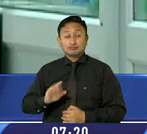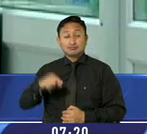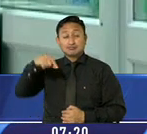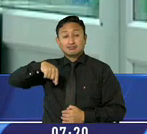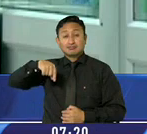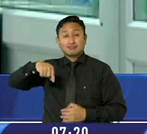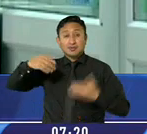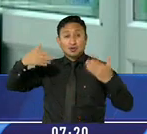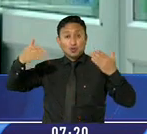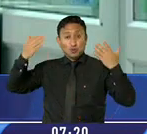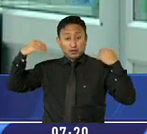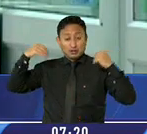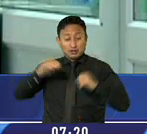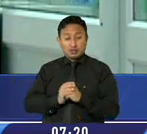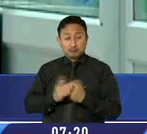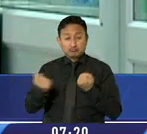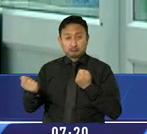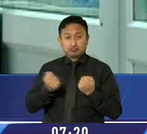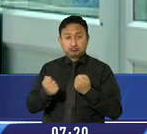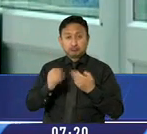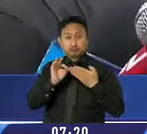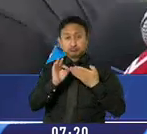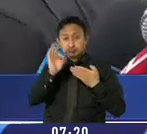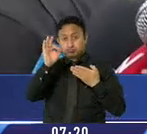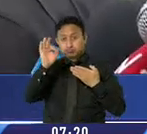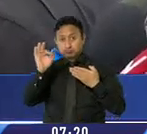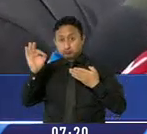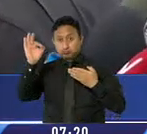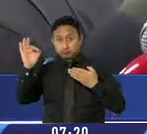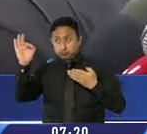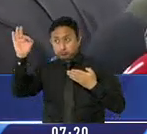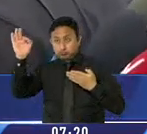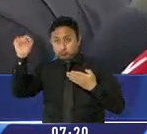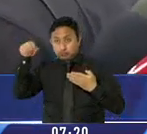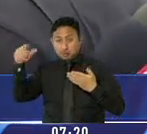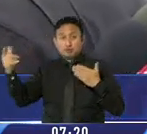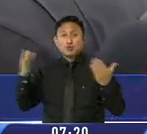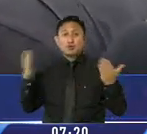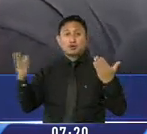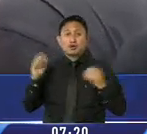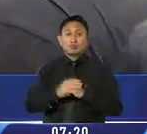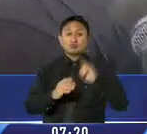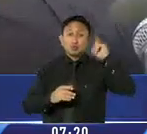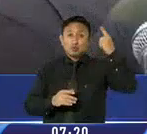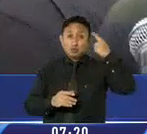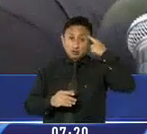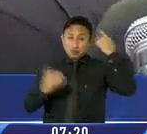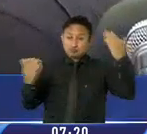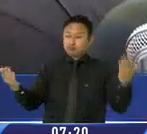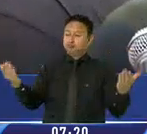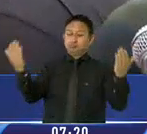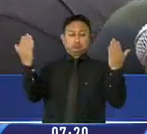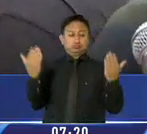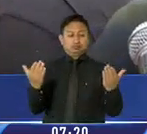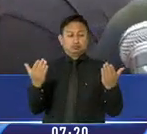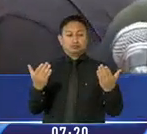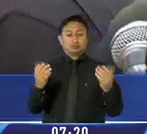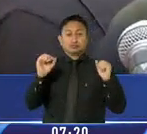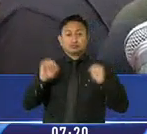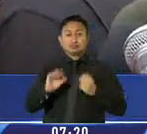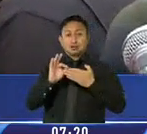aquí la curva epidemiológica de la ciudad de Guayaquil y la comparamos con lo que tiene el gobierno. Esta curva